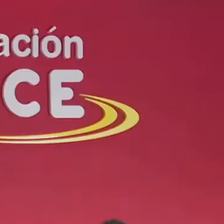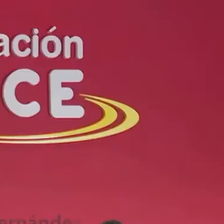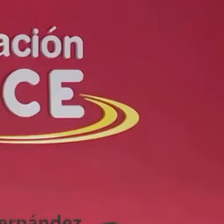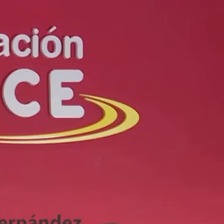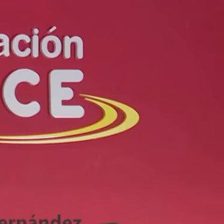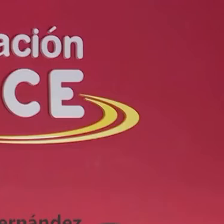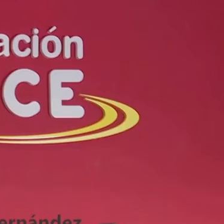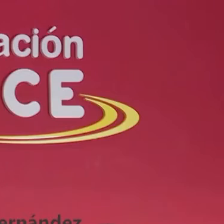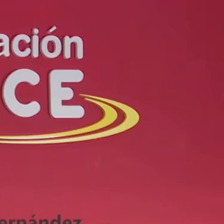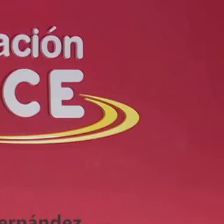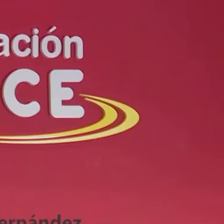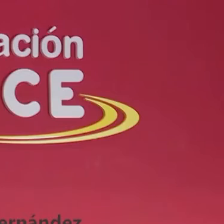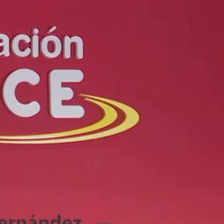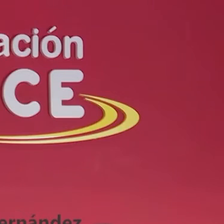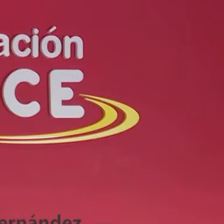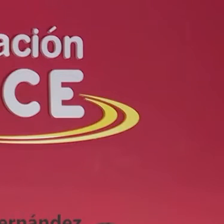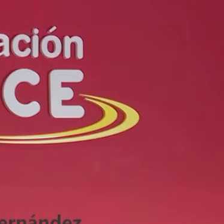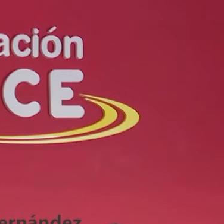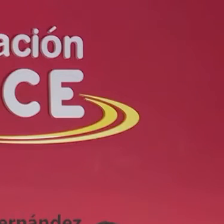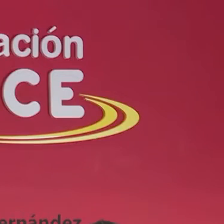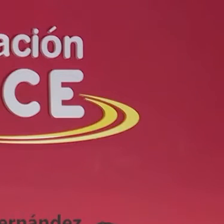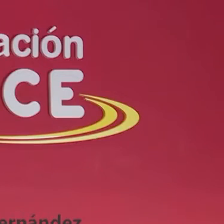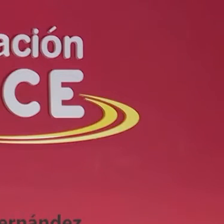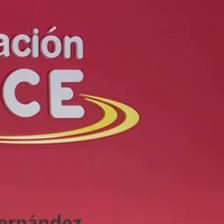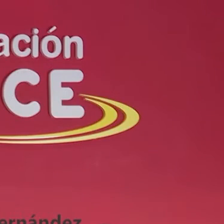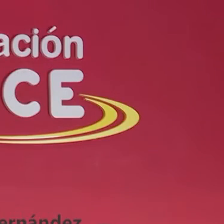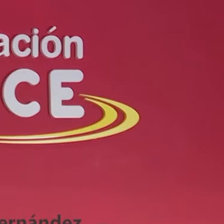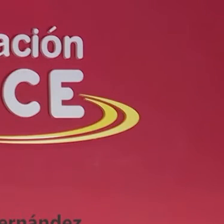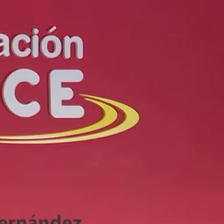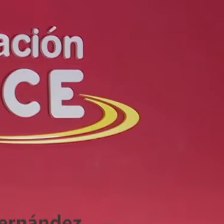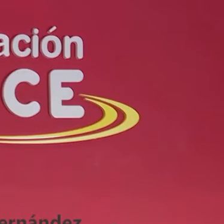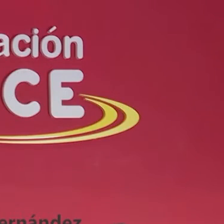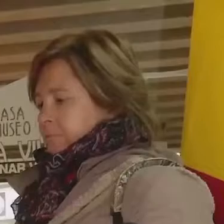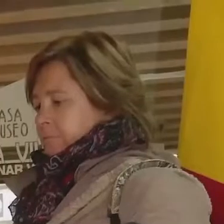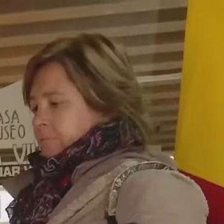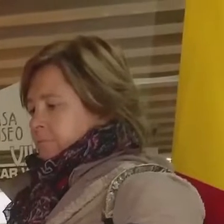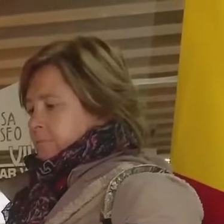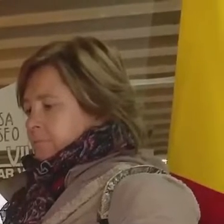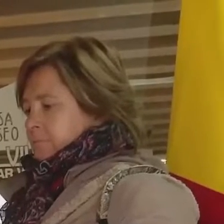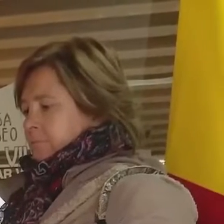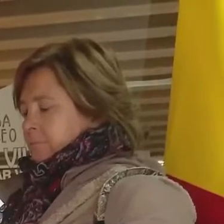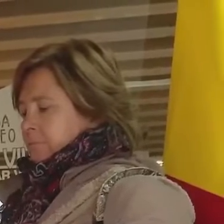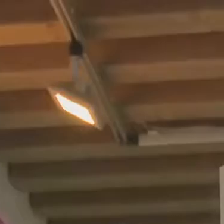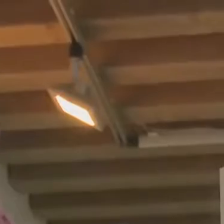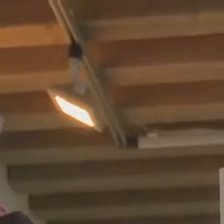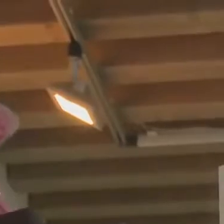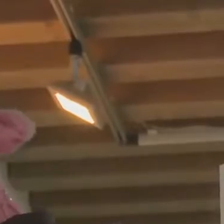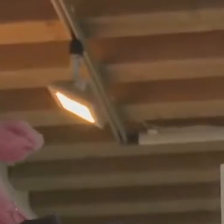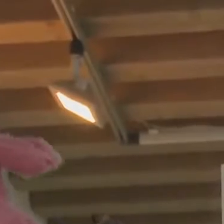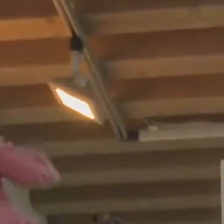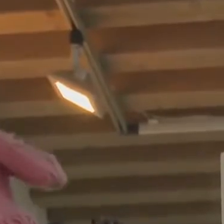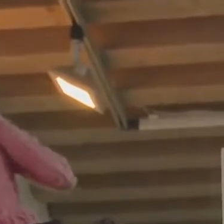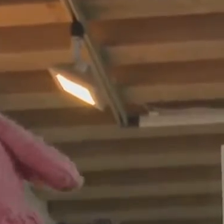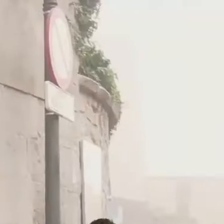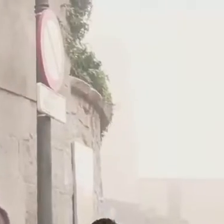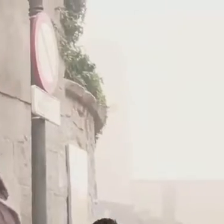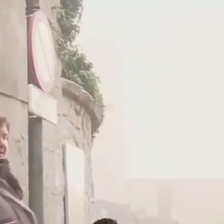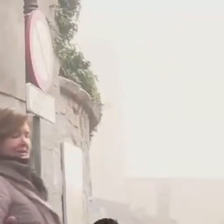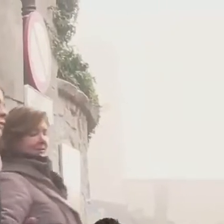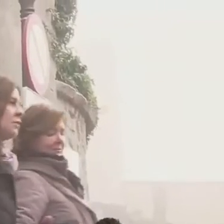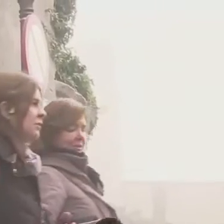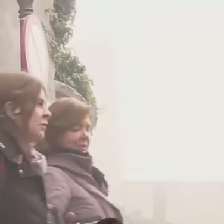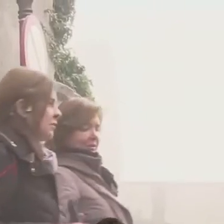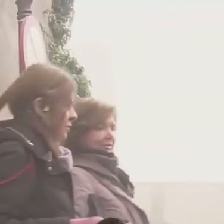con este piloto lo que trata es cómo esa tecnología realmente ayuda a los usuarios